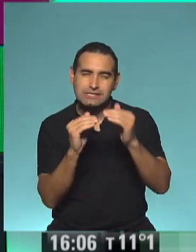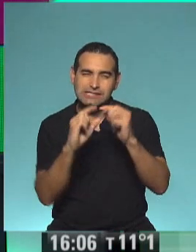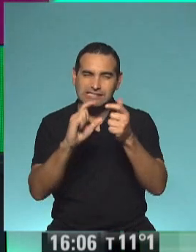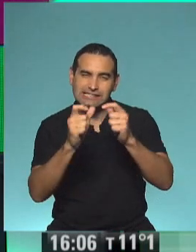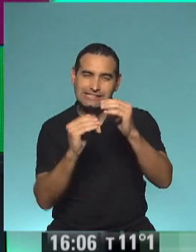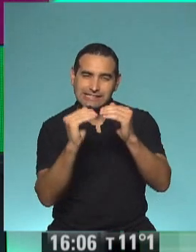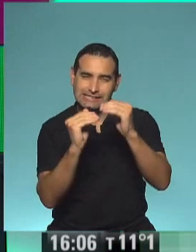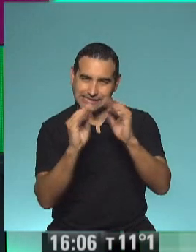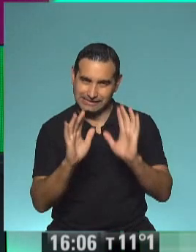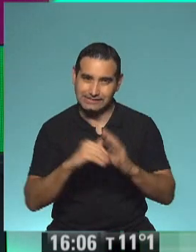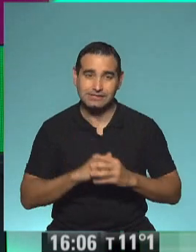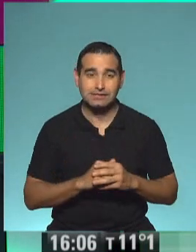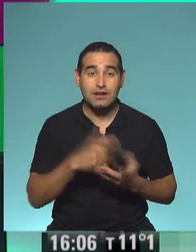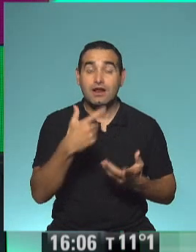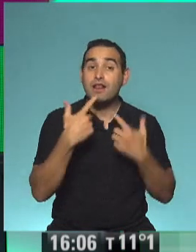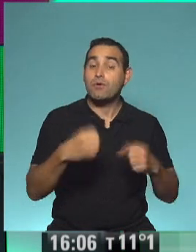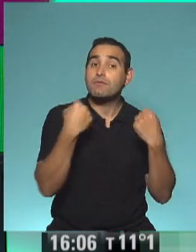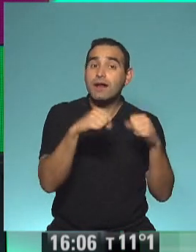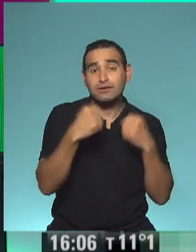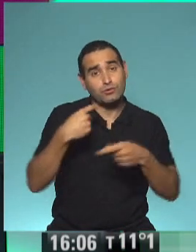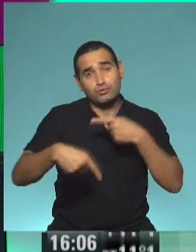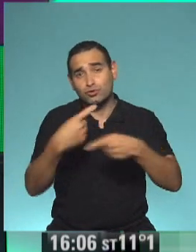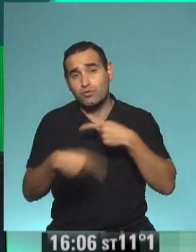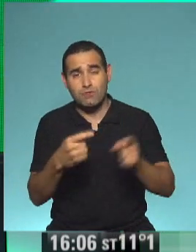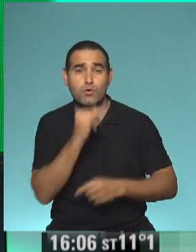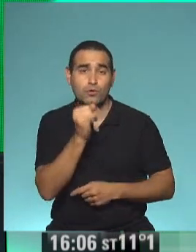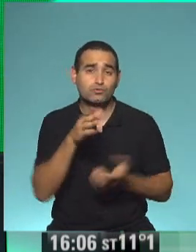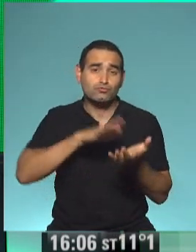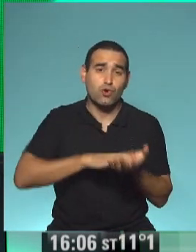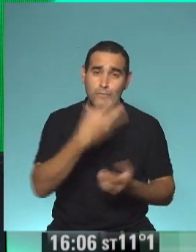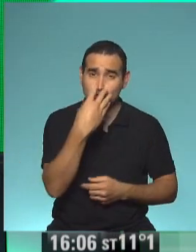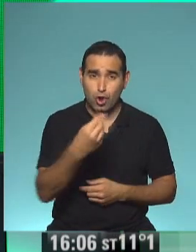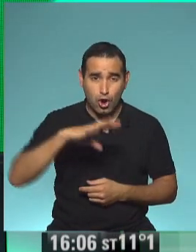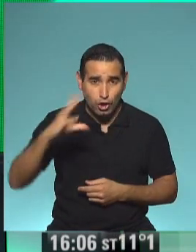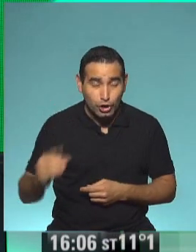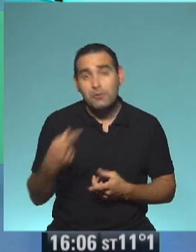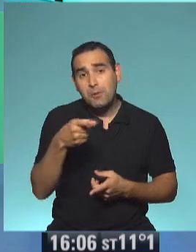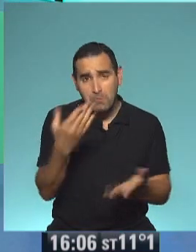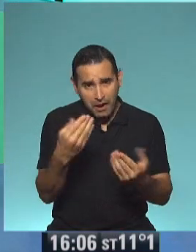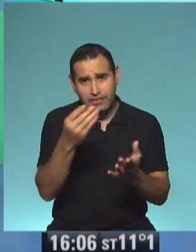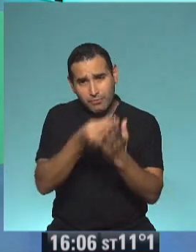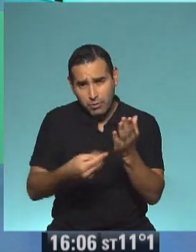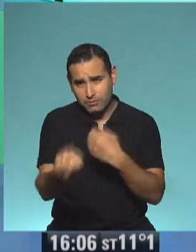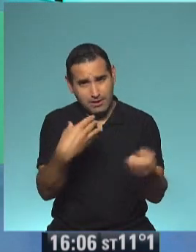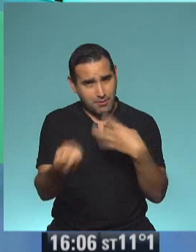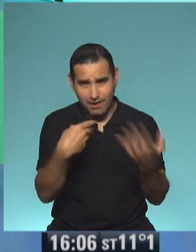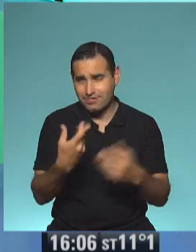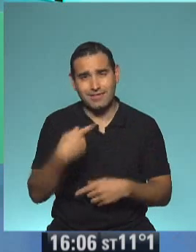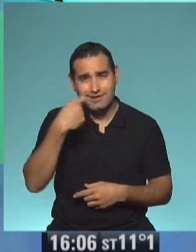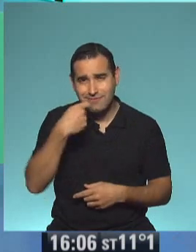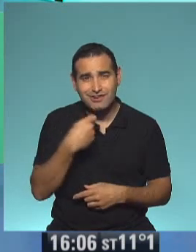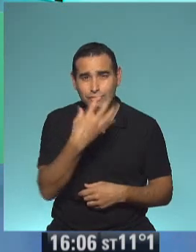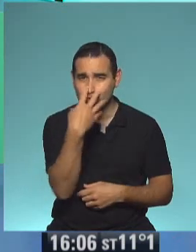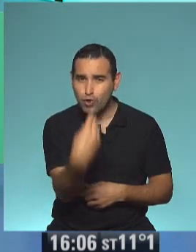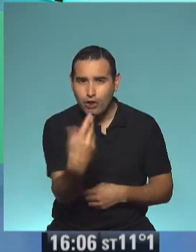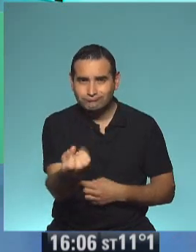eso es que vamos a ver. Prácticas del lenguaje, seguimos con cuentas con zorros. Perfecto. Buenísimo, que nos pueden seguir mandando sus dibujos de zorros, ¿eh? Que estamos recibiendo unos